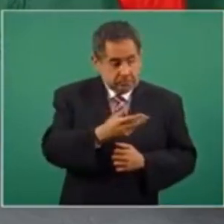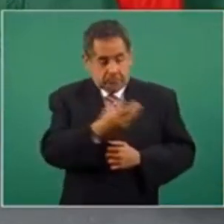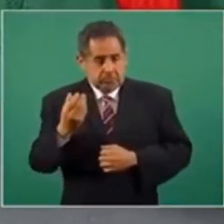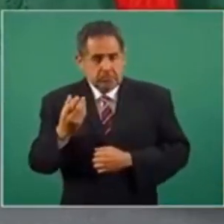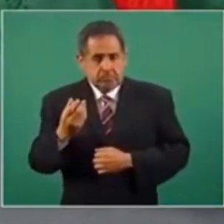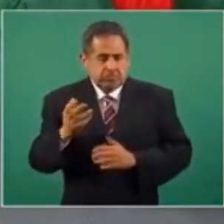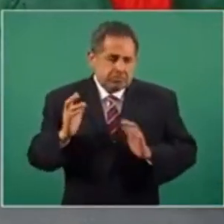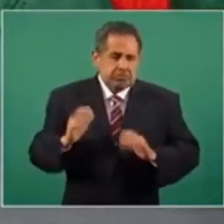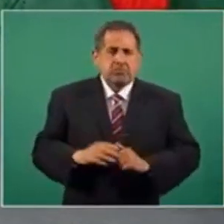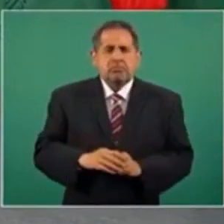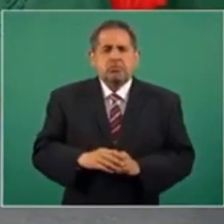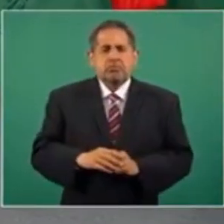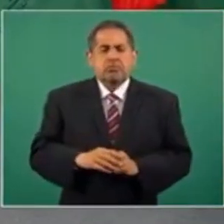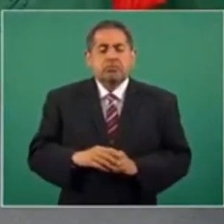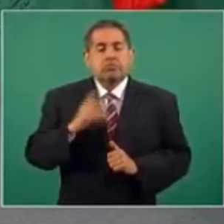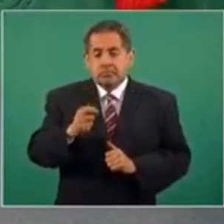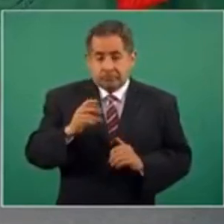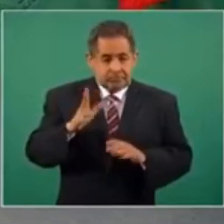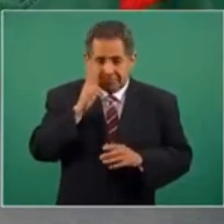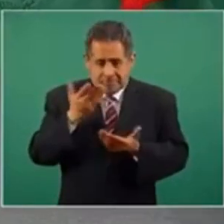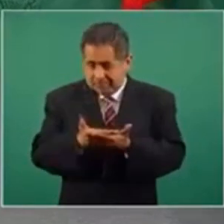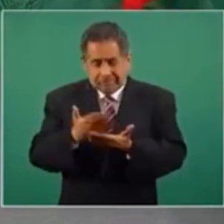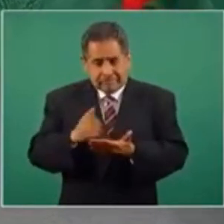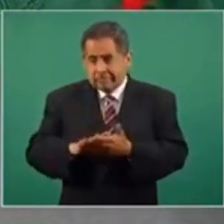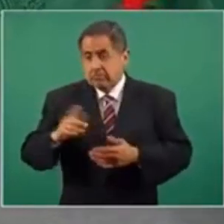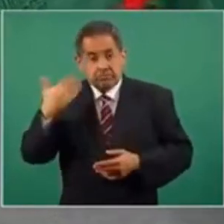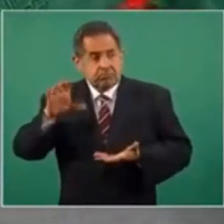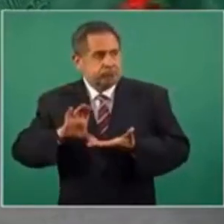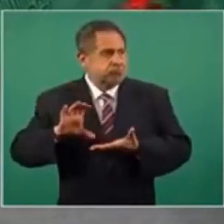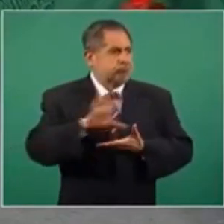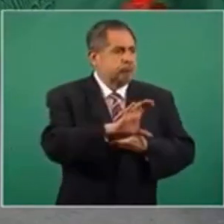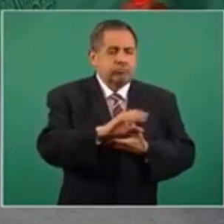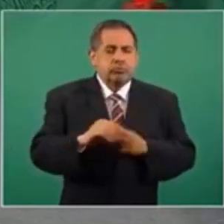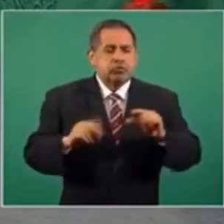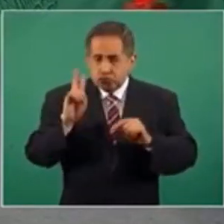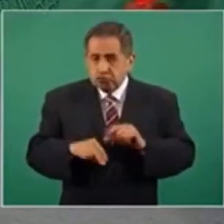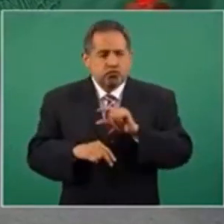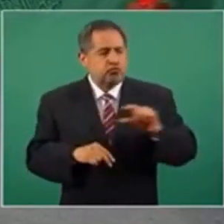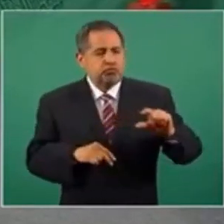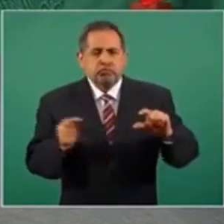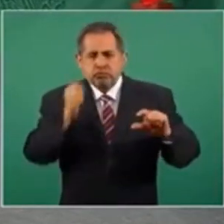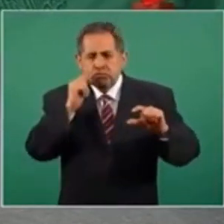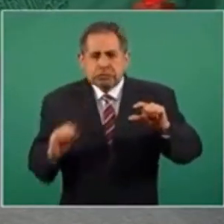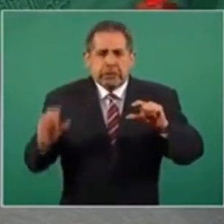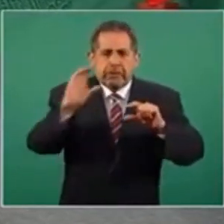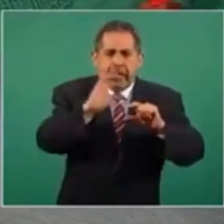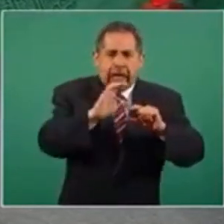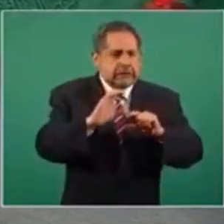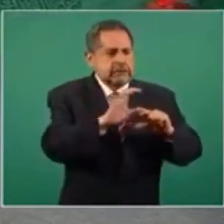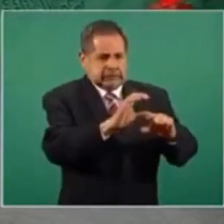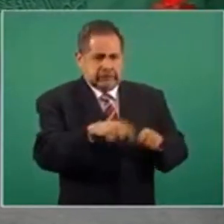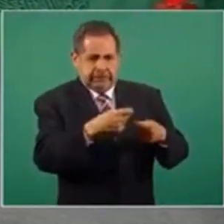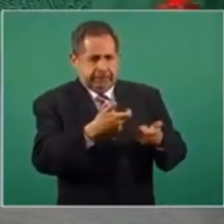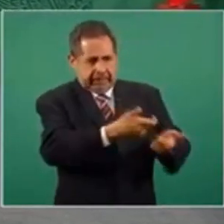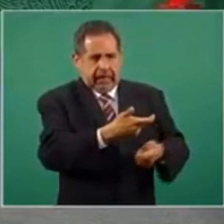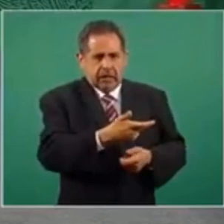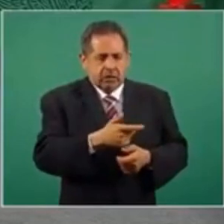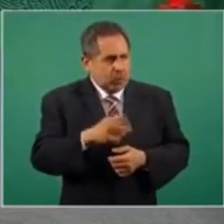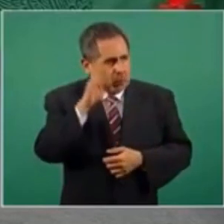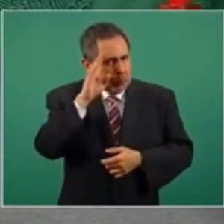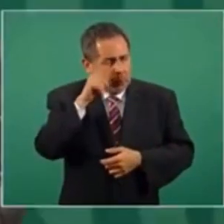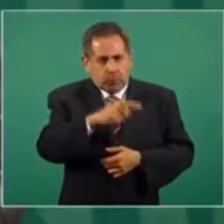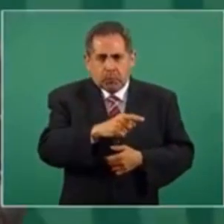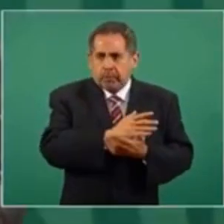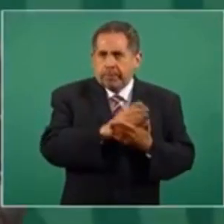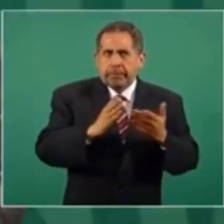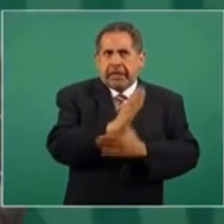que está demostrado, se pagó de más, porque hay un sobreprecio